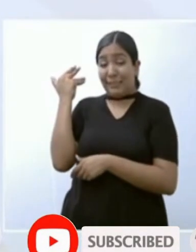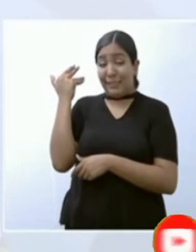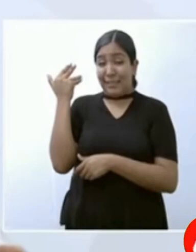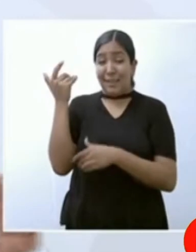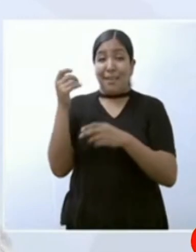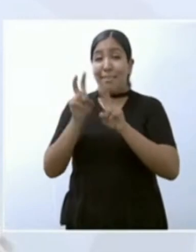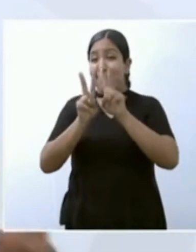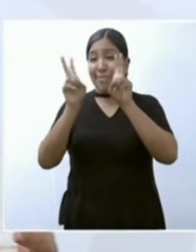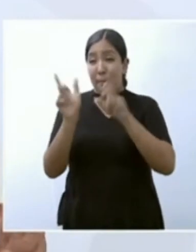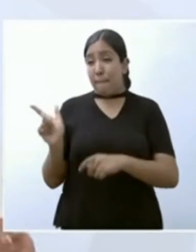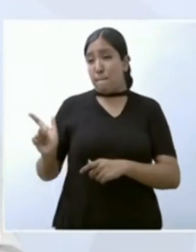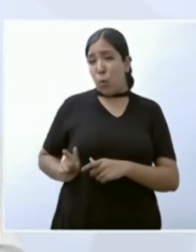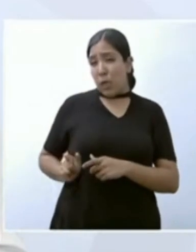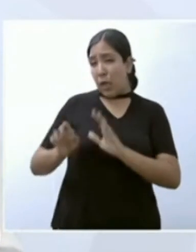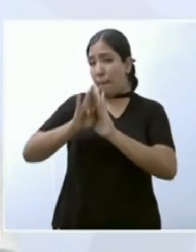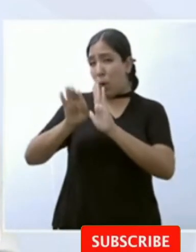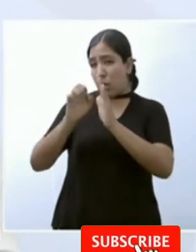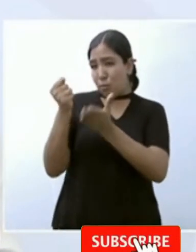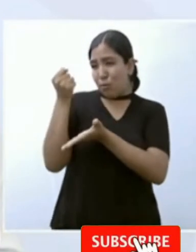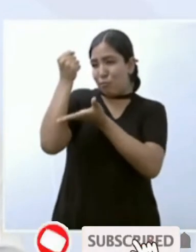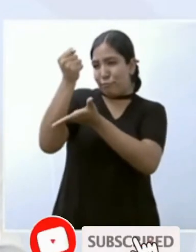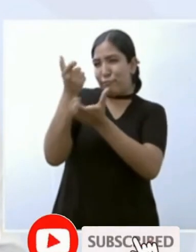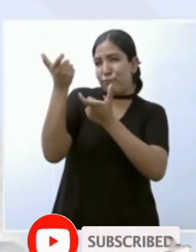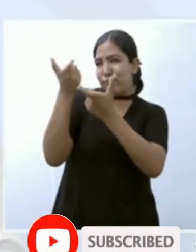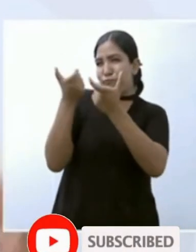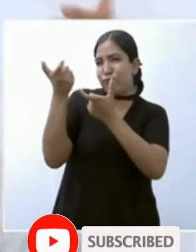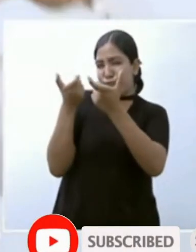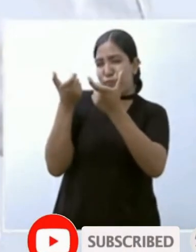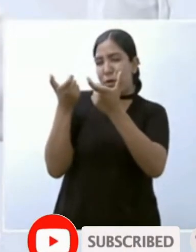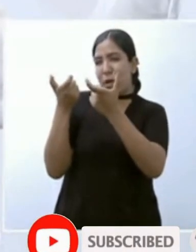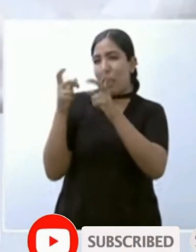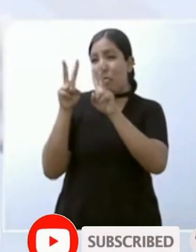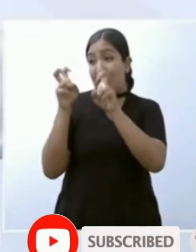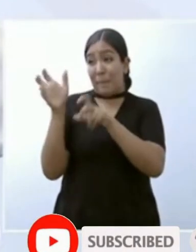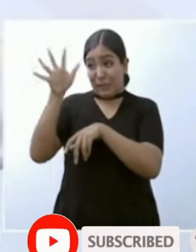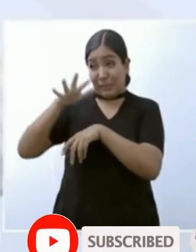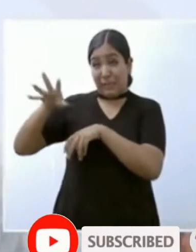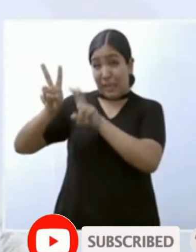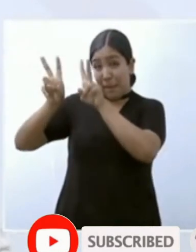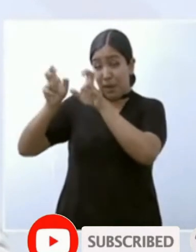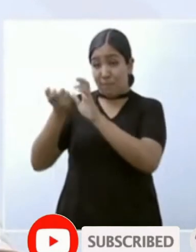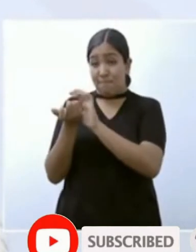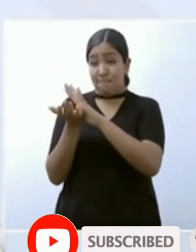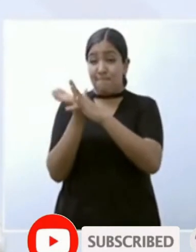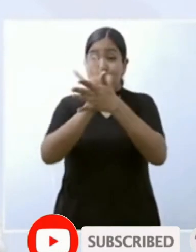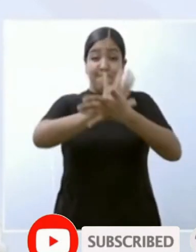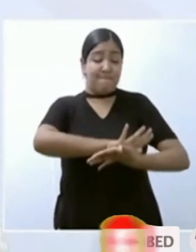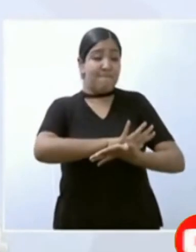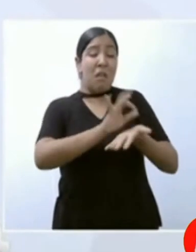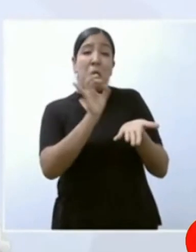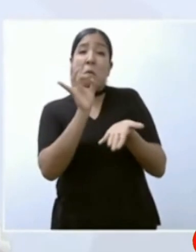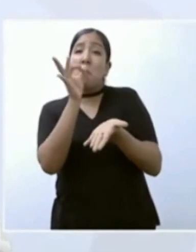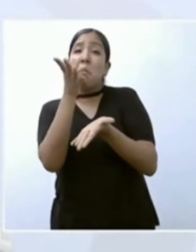incluyendo el presupuesto en beneficio de particulares